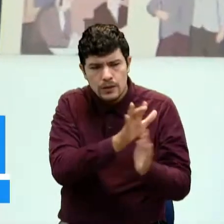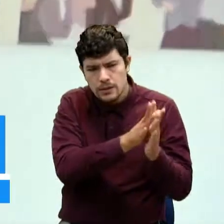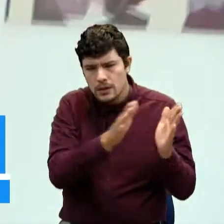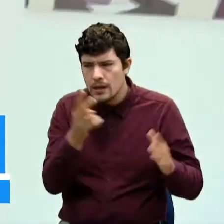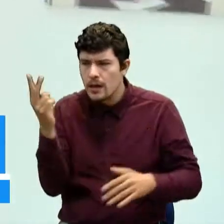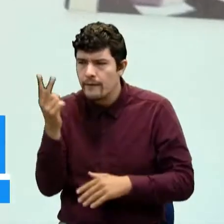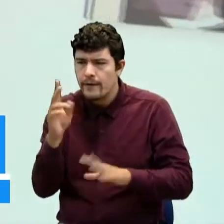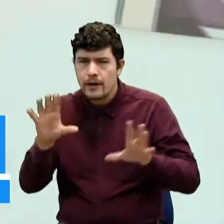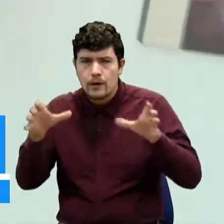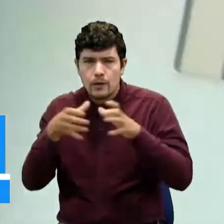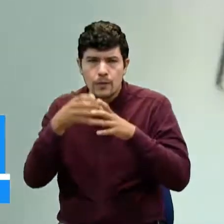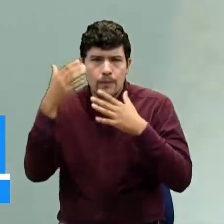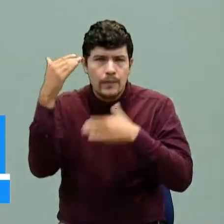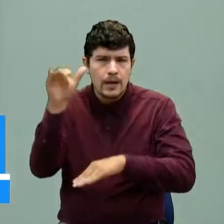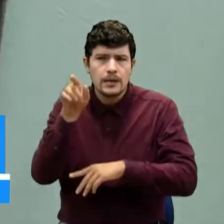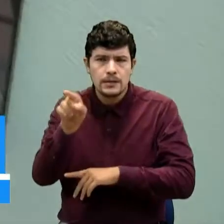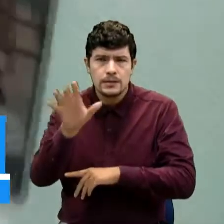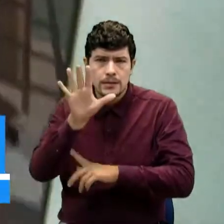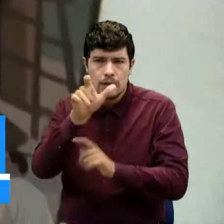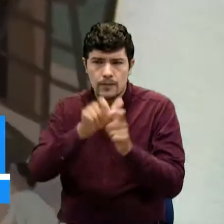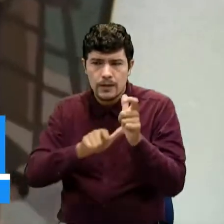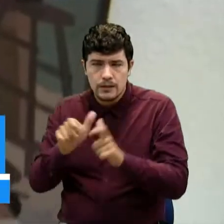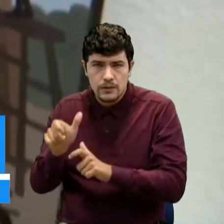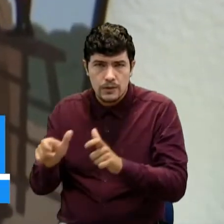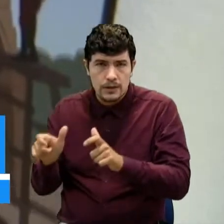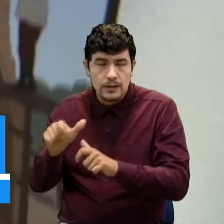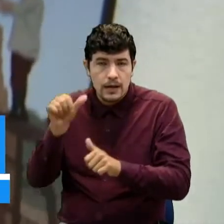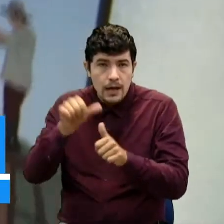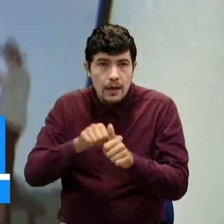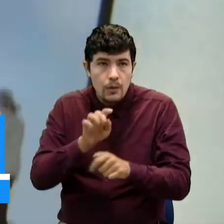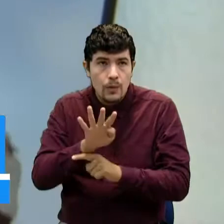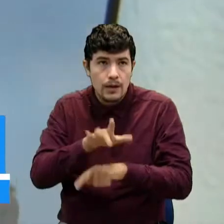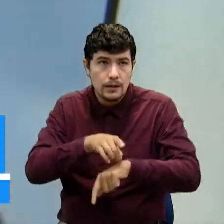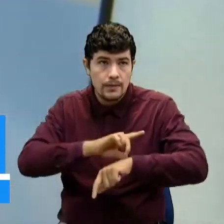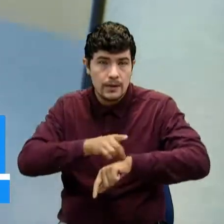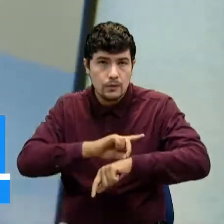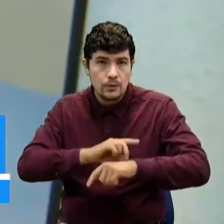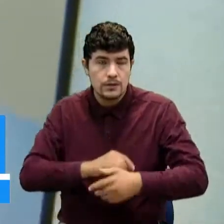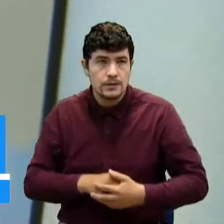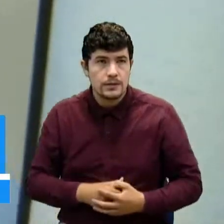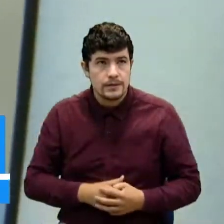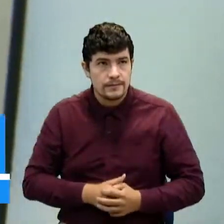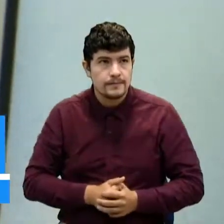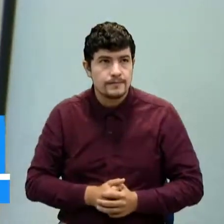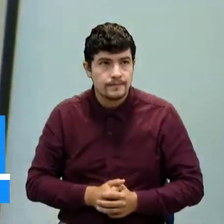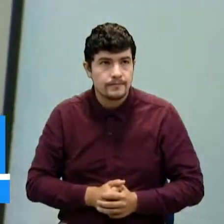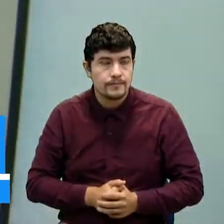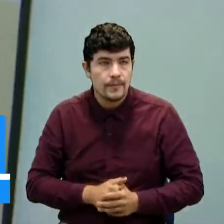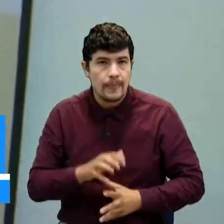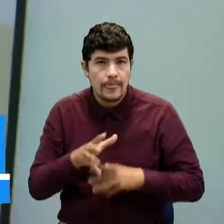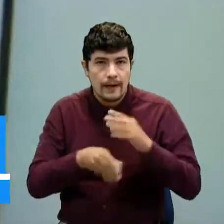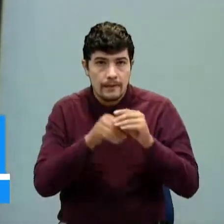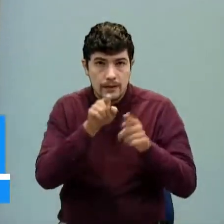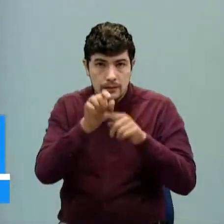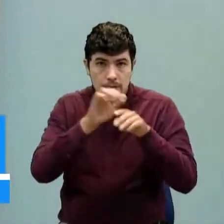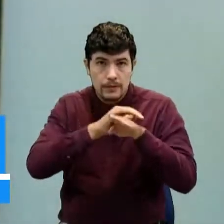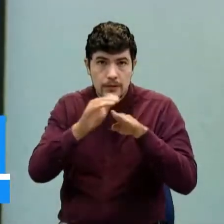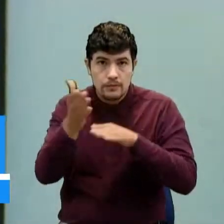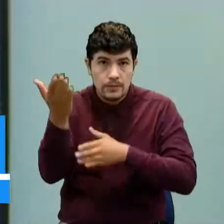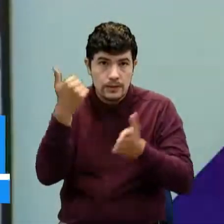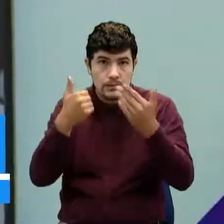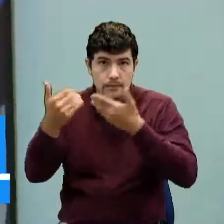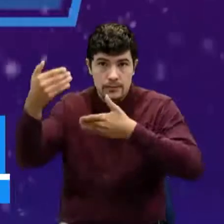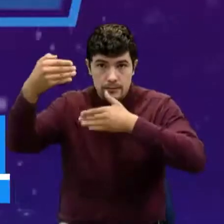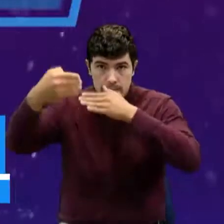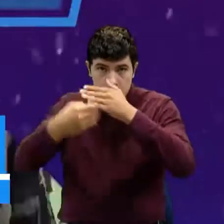en grupos de máximo 5 personas por sala, cada 45 minutos. Y para que también puedan venir y